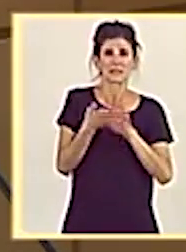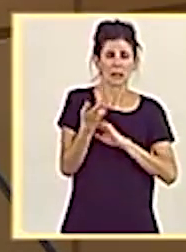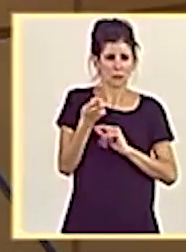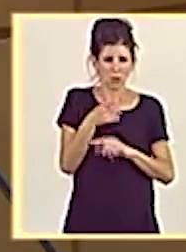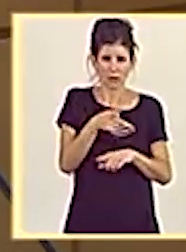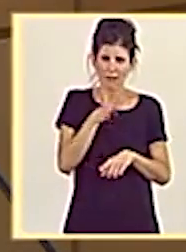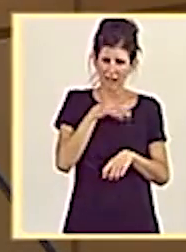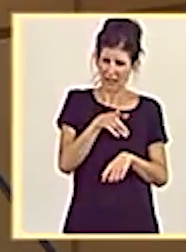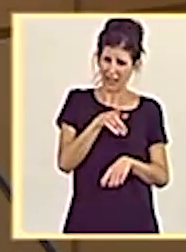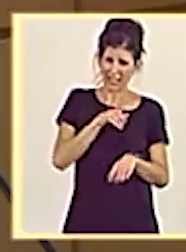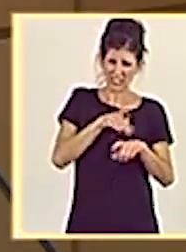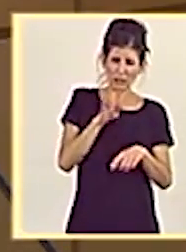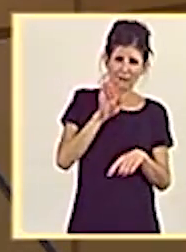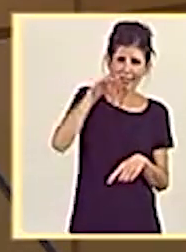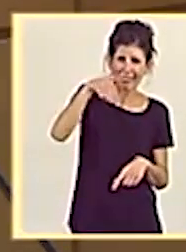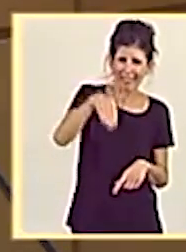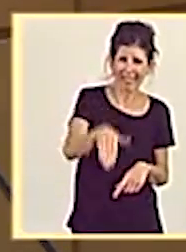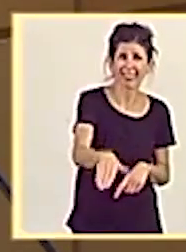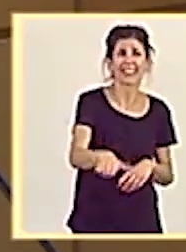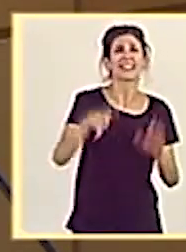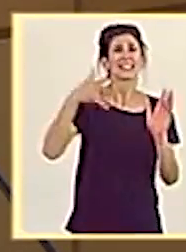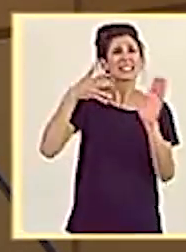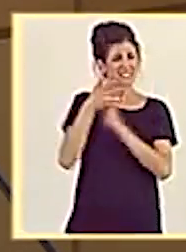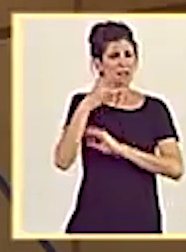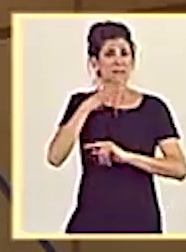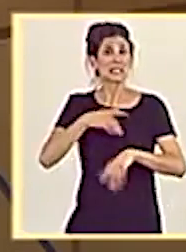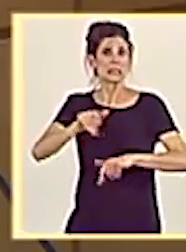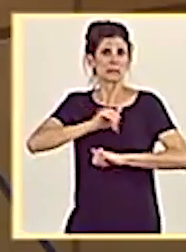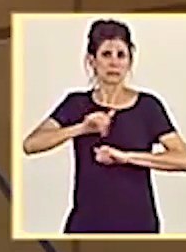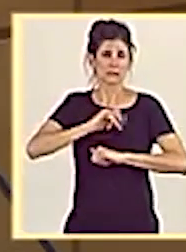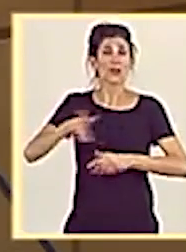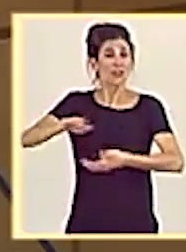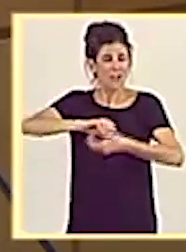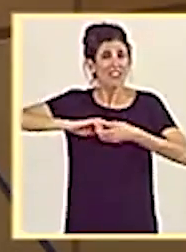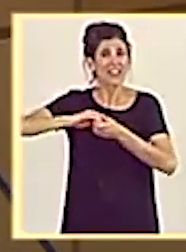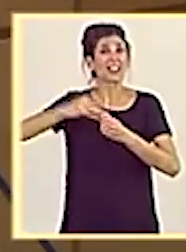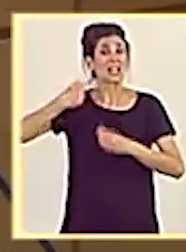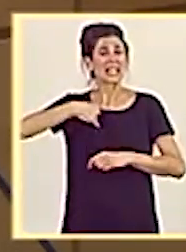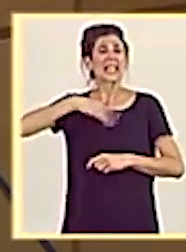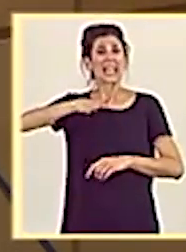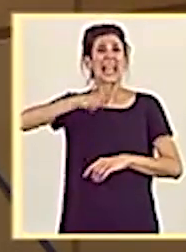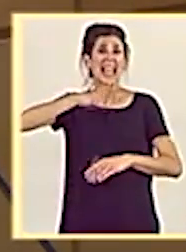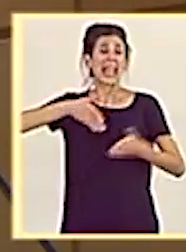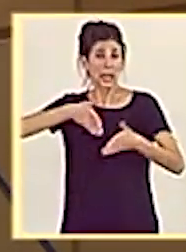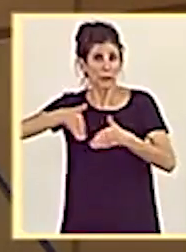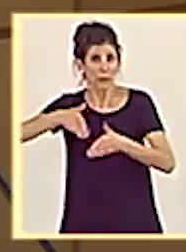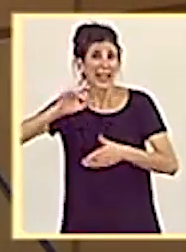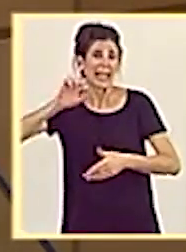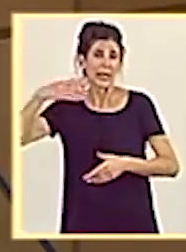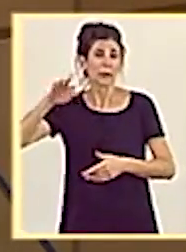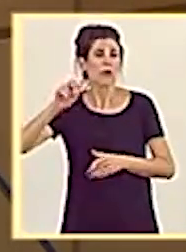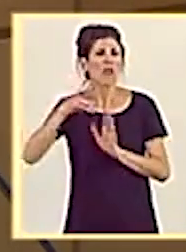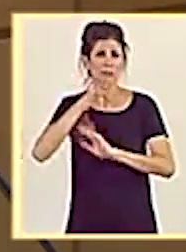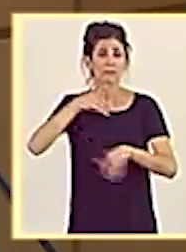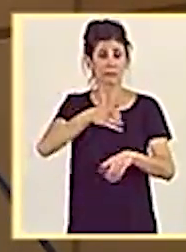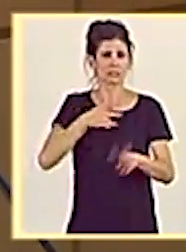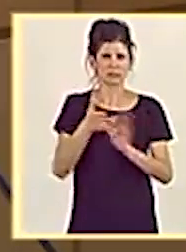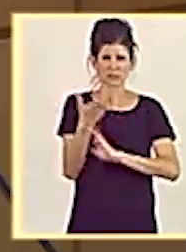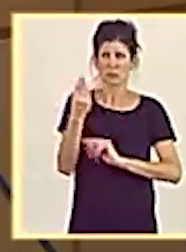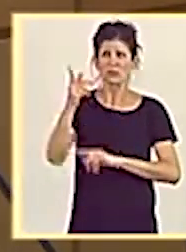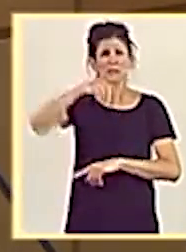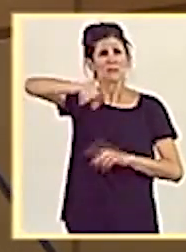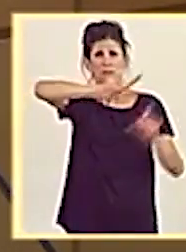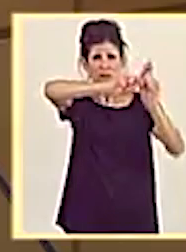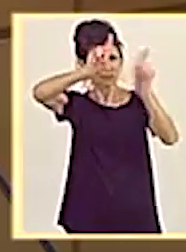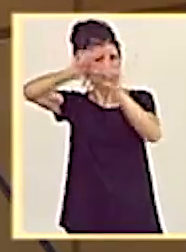que sufre el Delta. Nosotros esperamos que la Confederación Hidrográfica del Ebro, con sus alegaciones que están recibiendo por parte de muchas